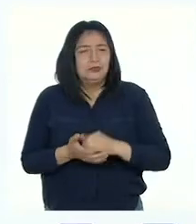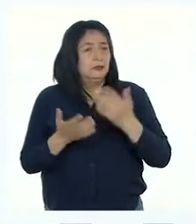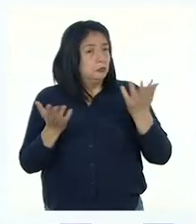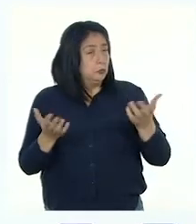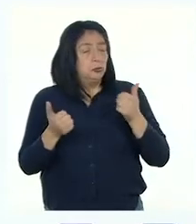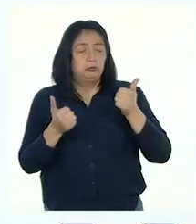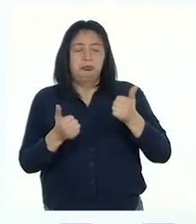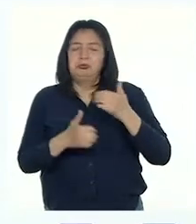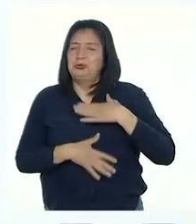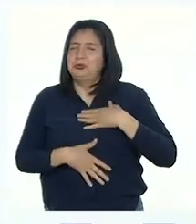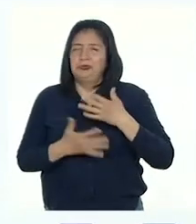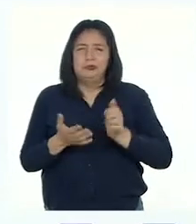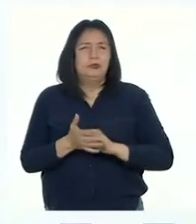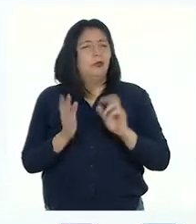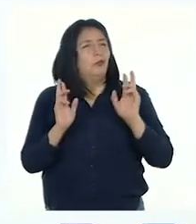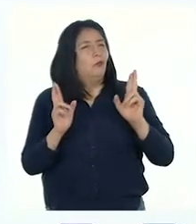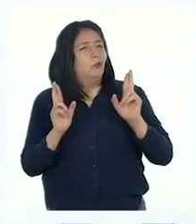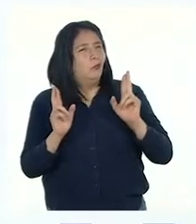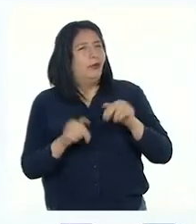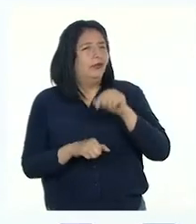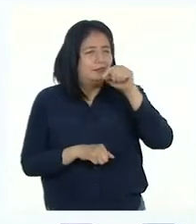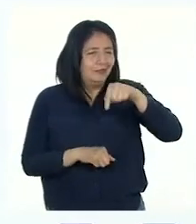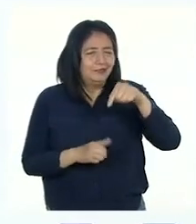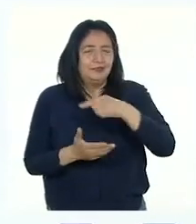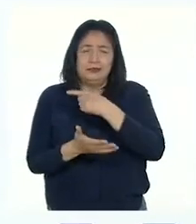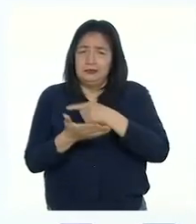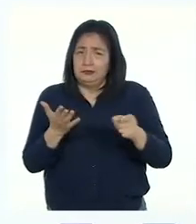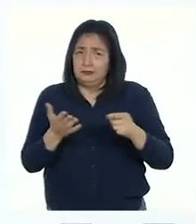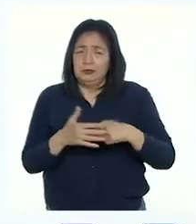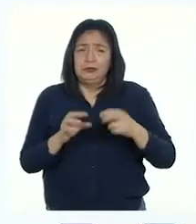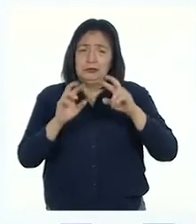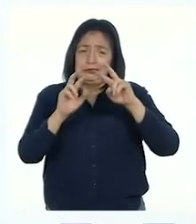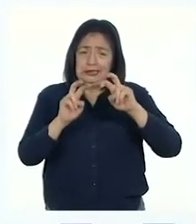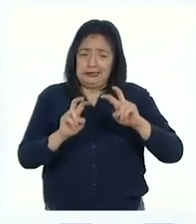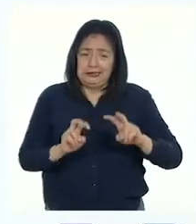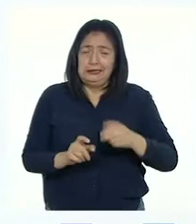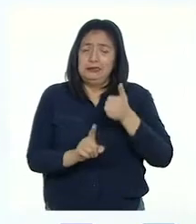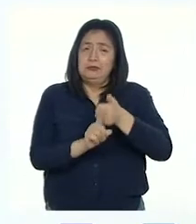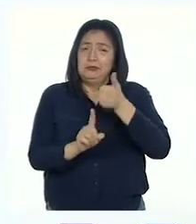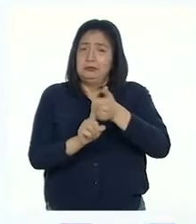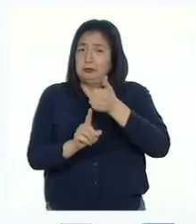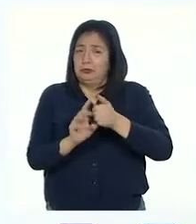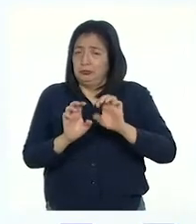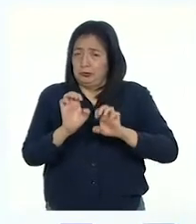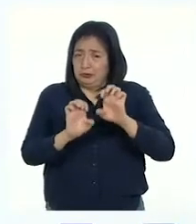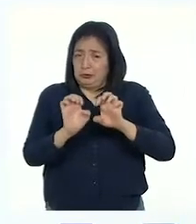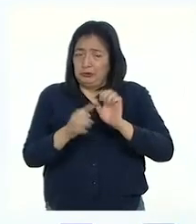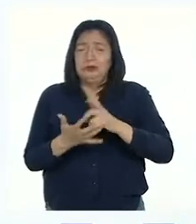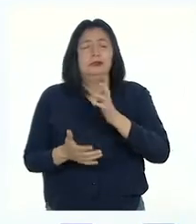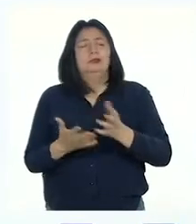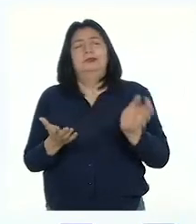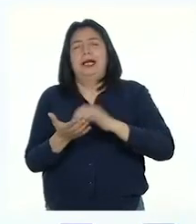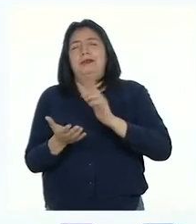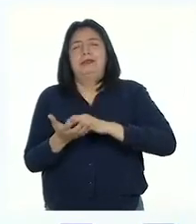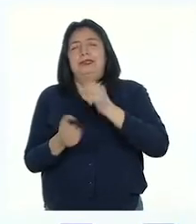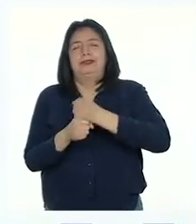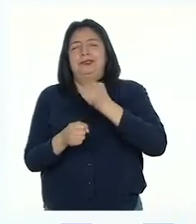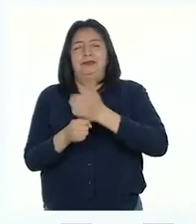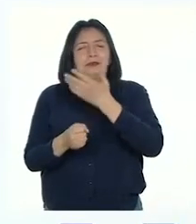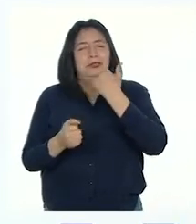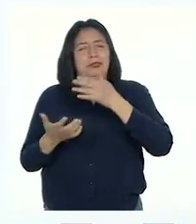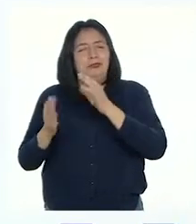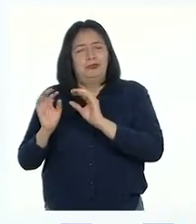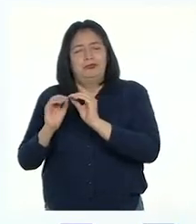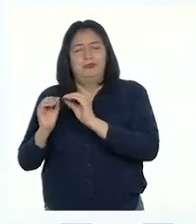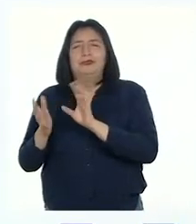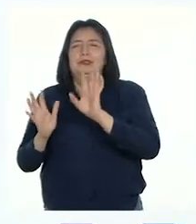Ha sido un gusto. Y espero que esta semana de autoevaluación enriquezcan más sus trabajos y fortalezcan